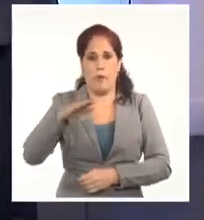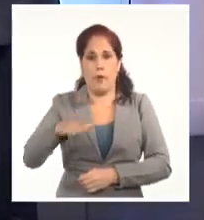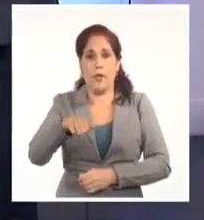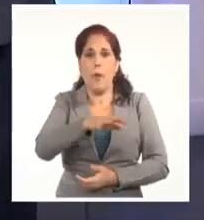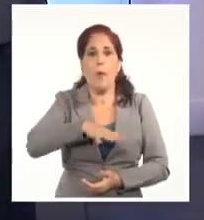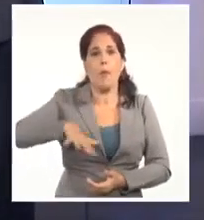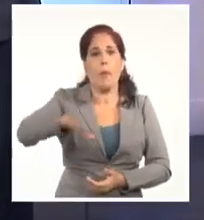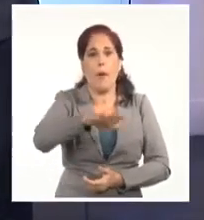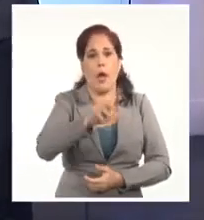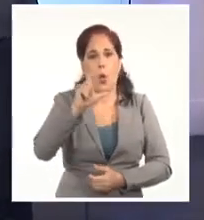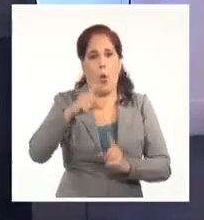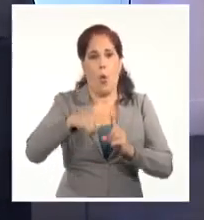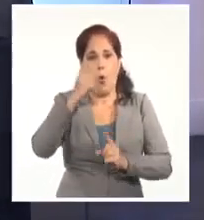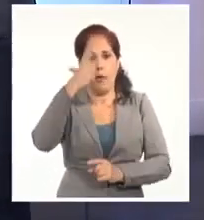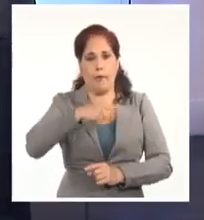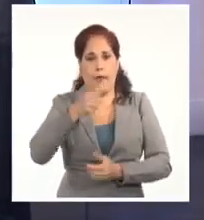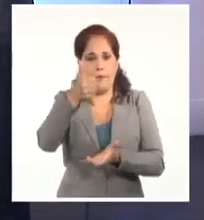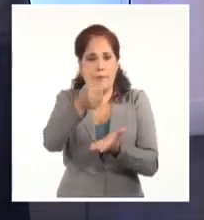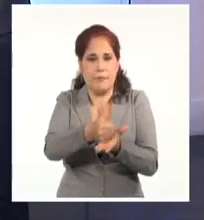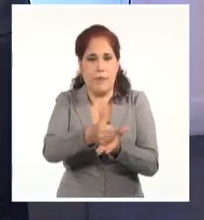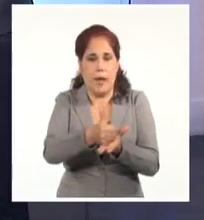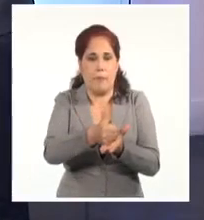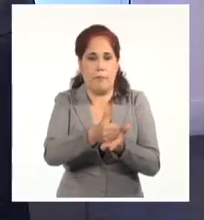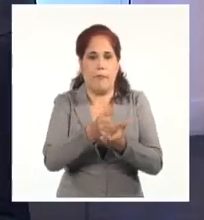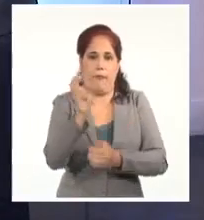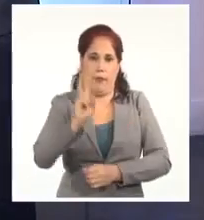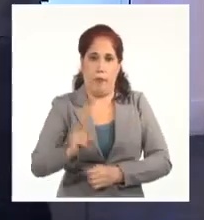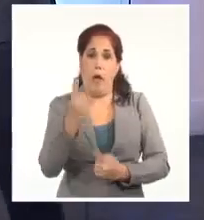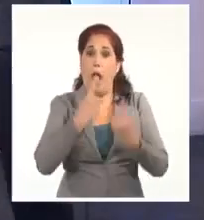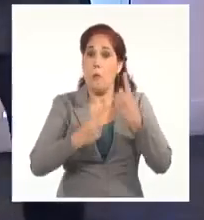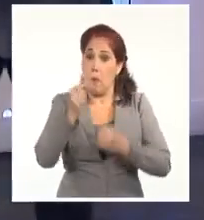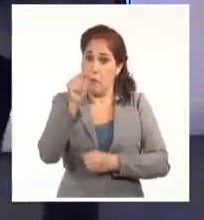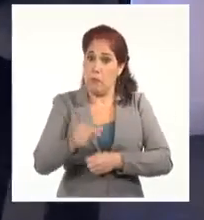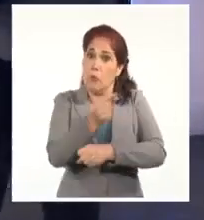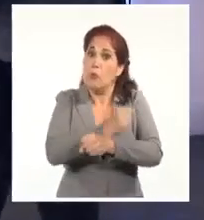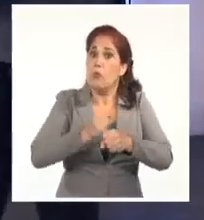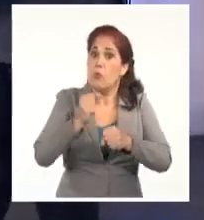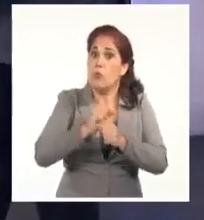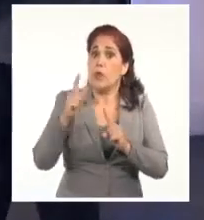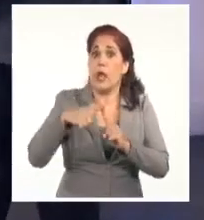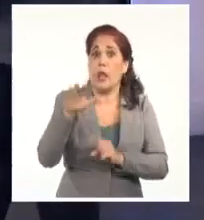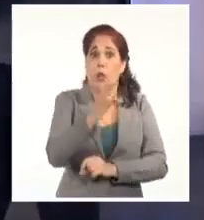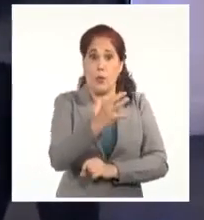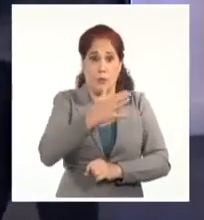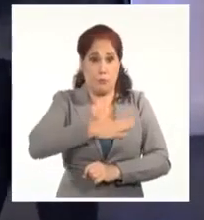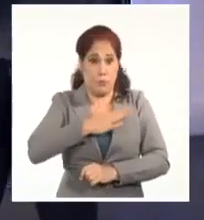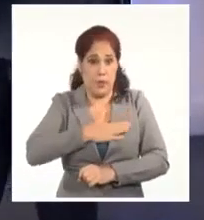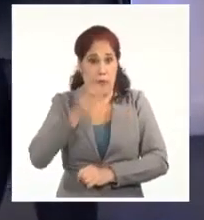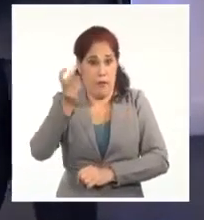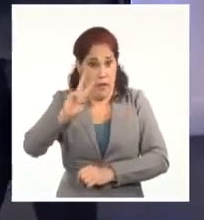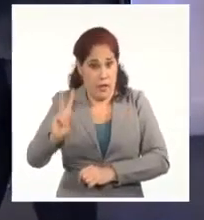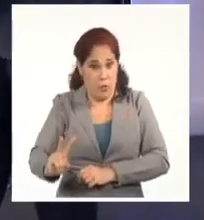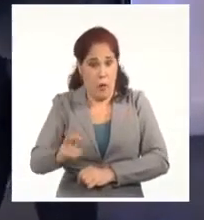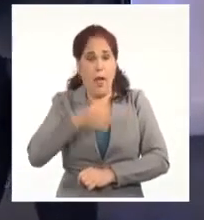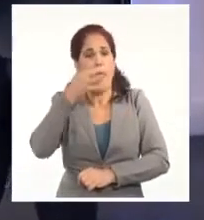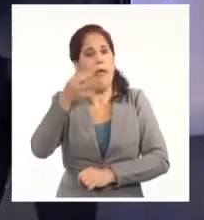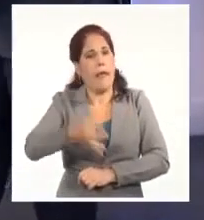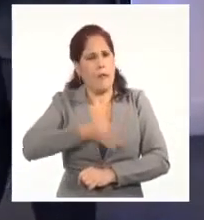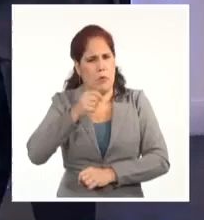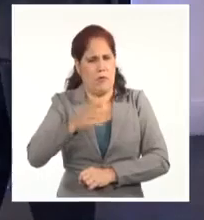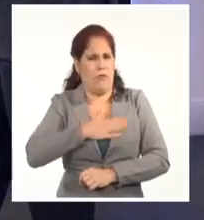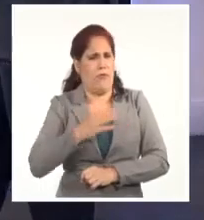Cota 905 de Caracas. Algunos usuarios de Twitter venezolanos, lo decían desde la propia Venezuela, que está,